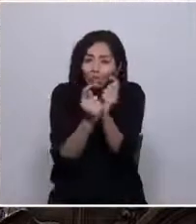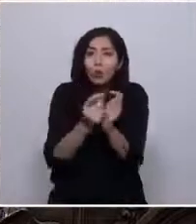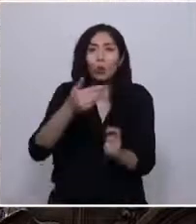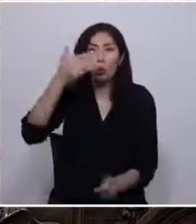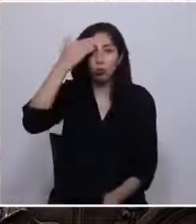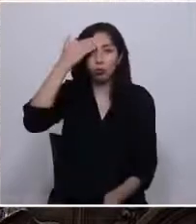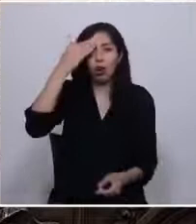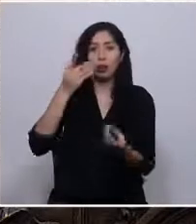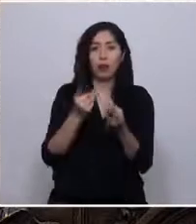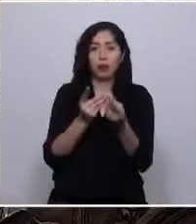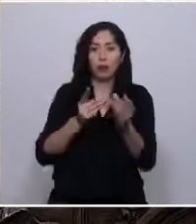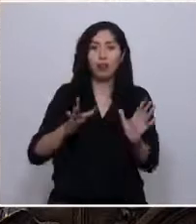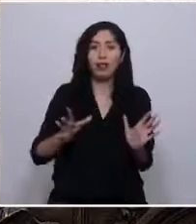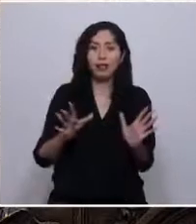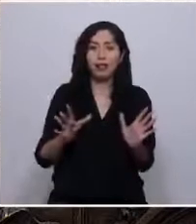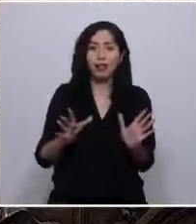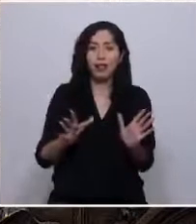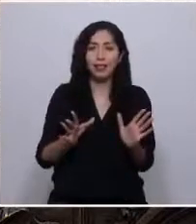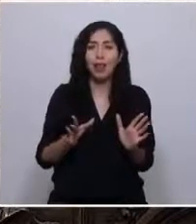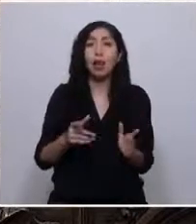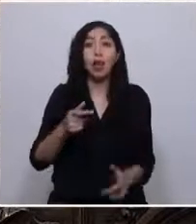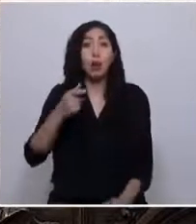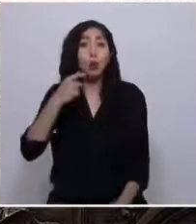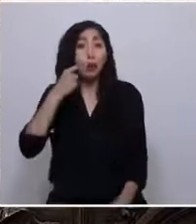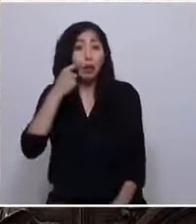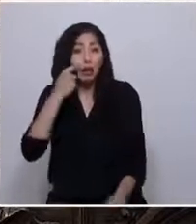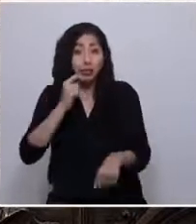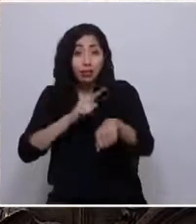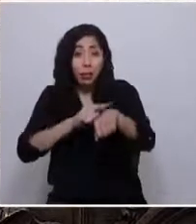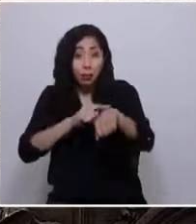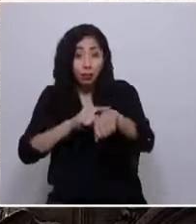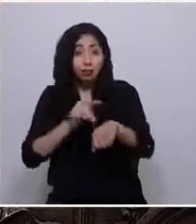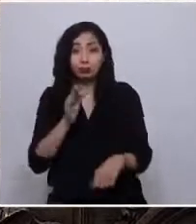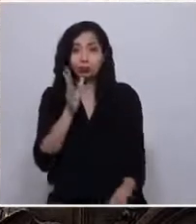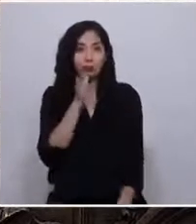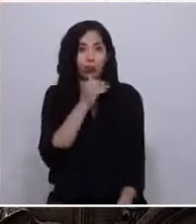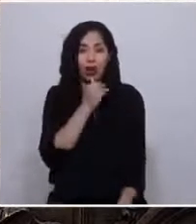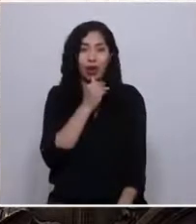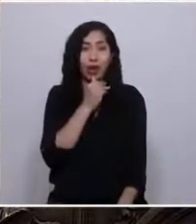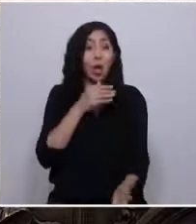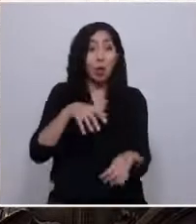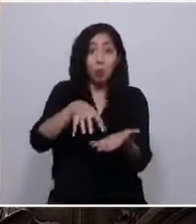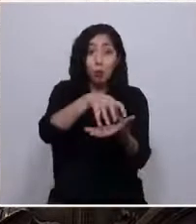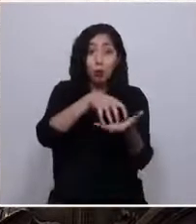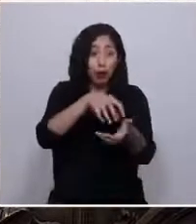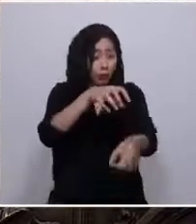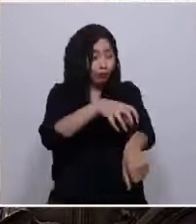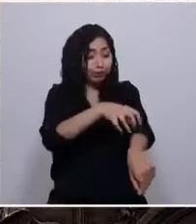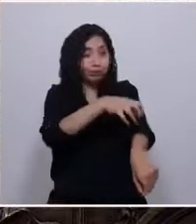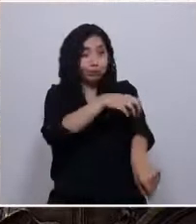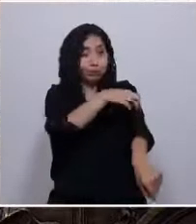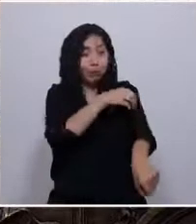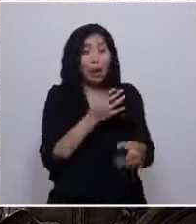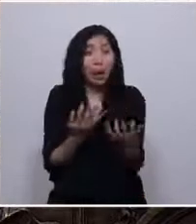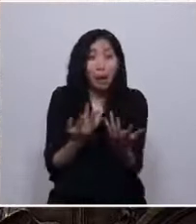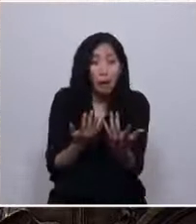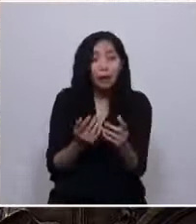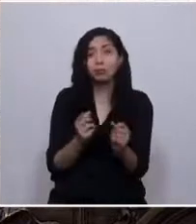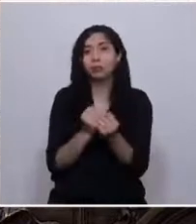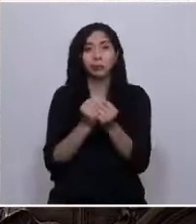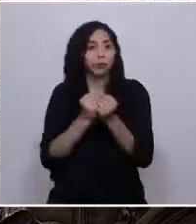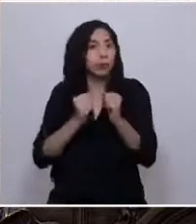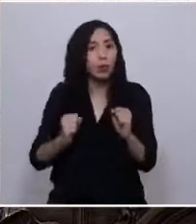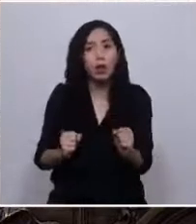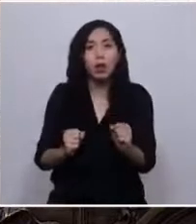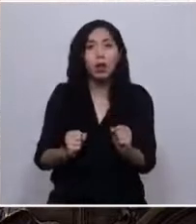Quiero reiterar, la humanidad no tiene más tiempo. Los pueblos de nuestros territorios no pueden esperar más. La